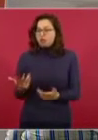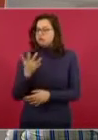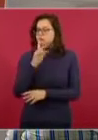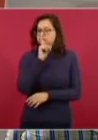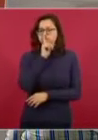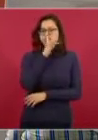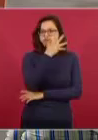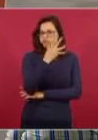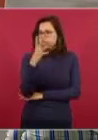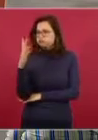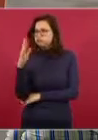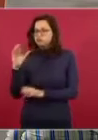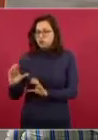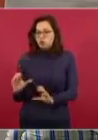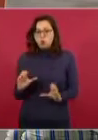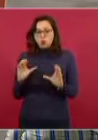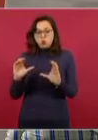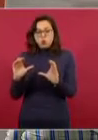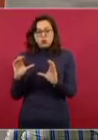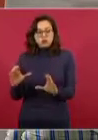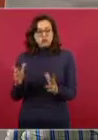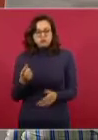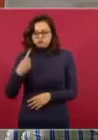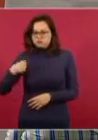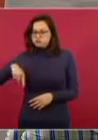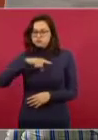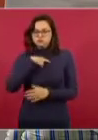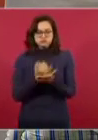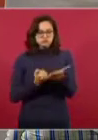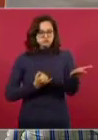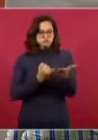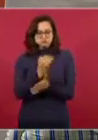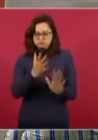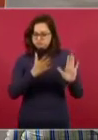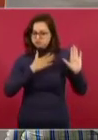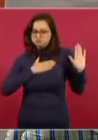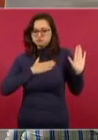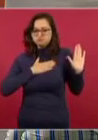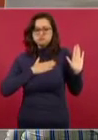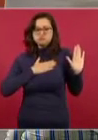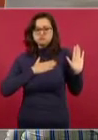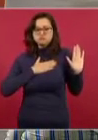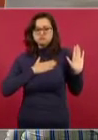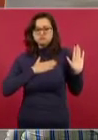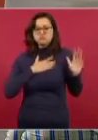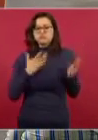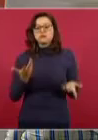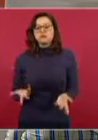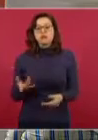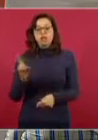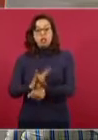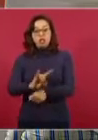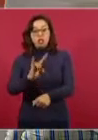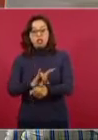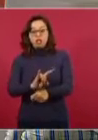ambiente, y es una convicción, no es una pose,